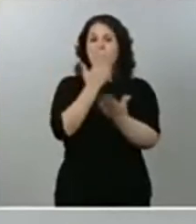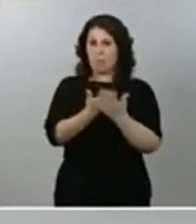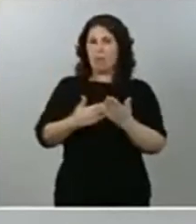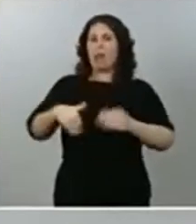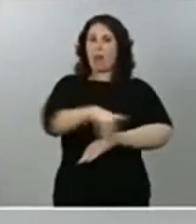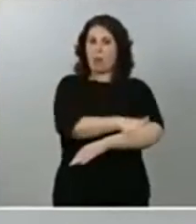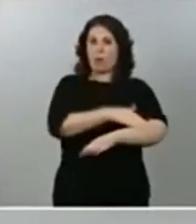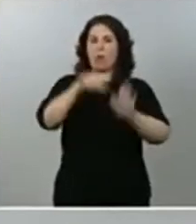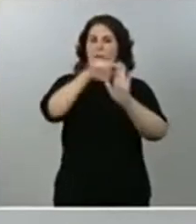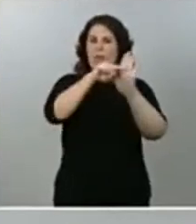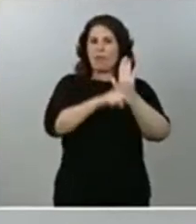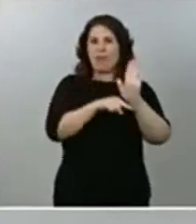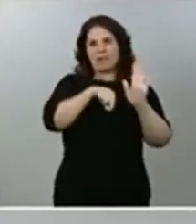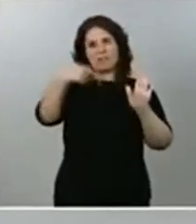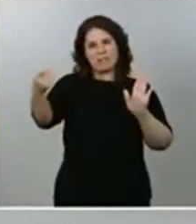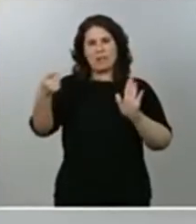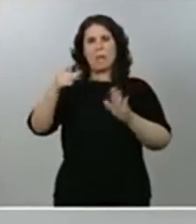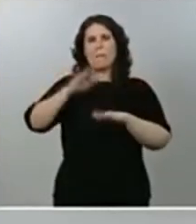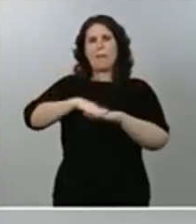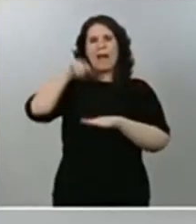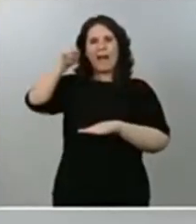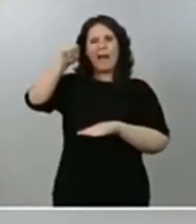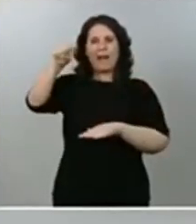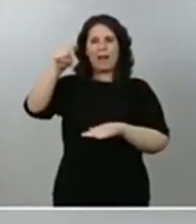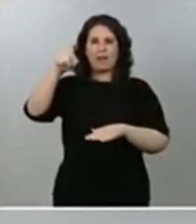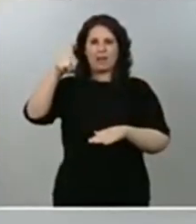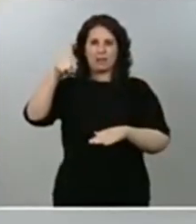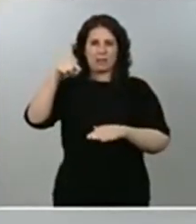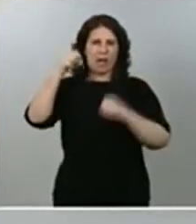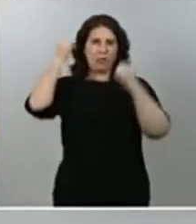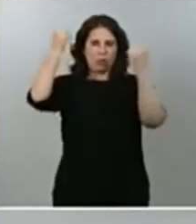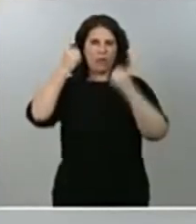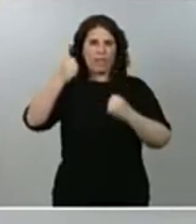corona para que goce de máxima autoridad y credibilidad. Gracias.